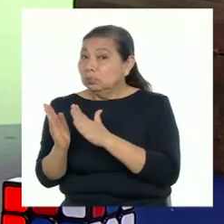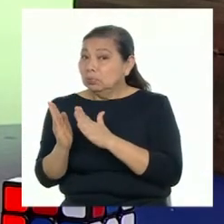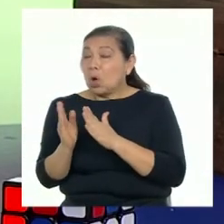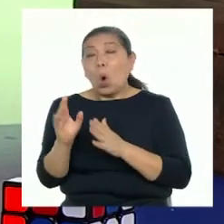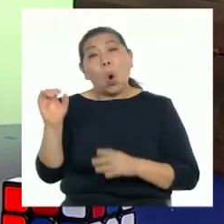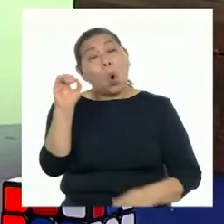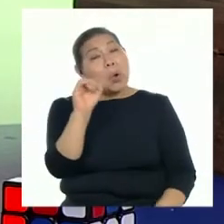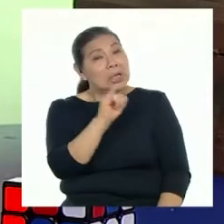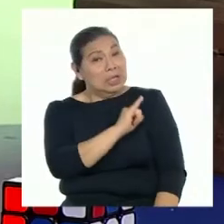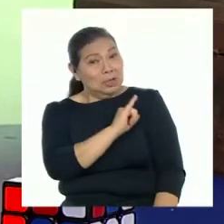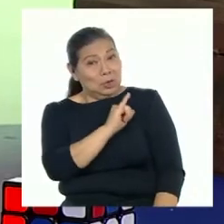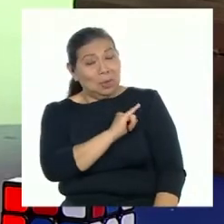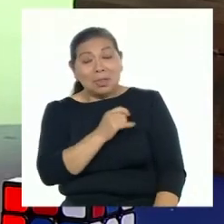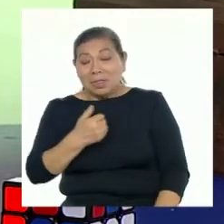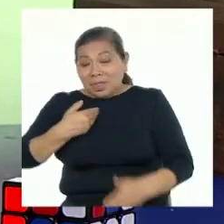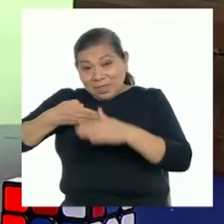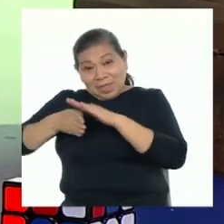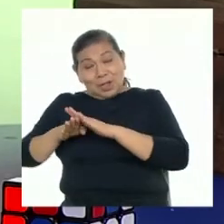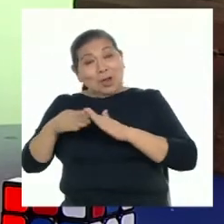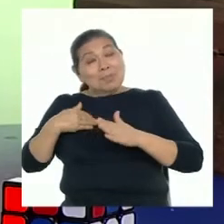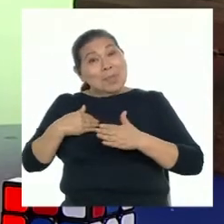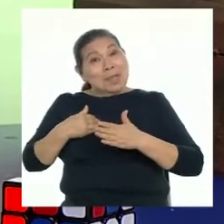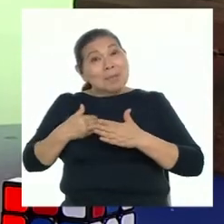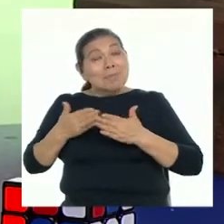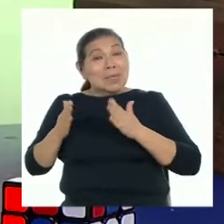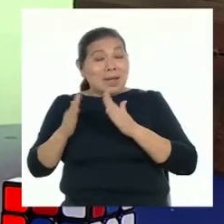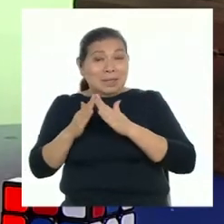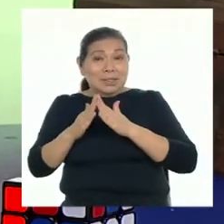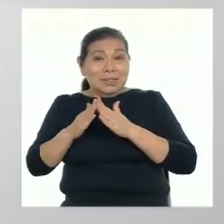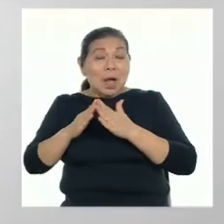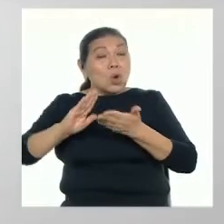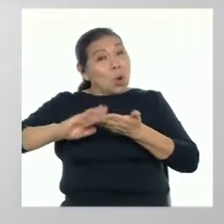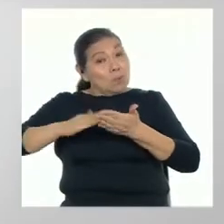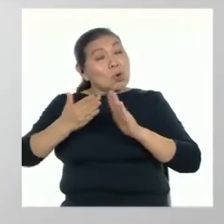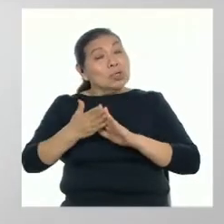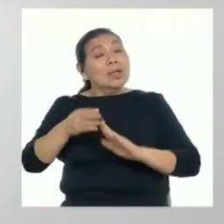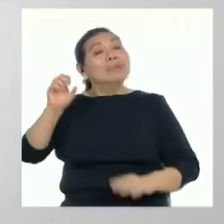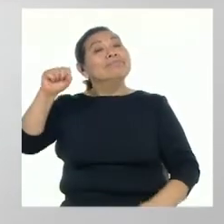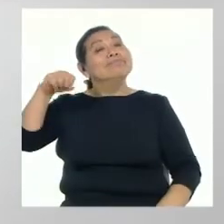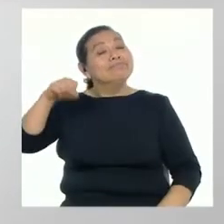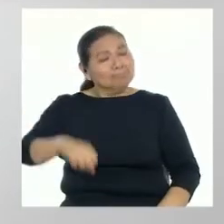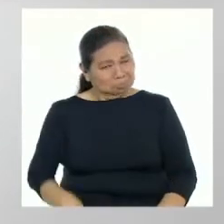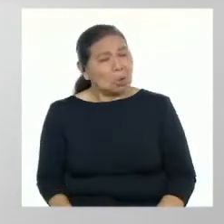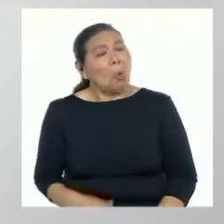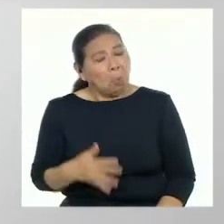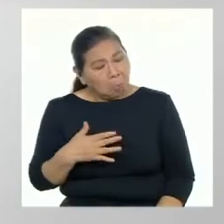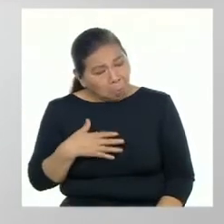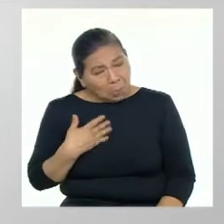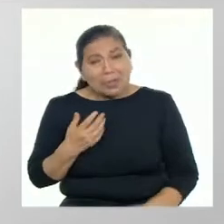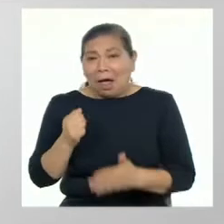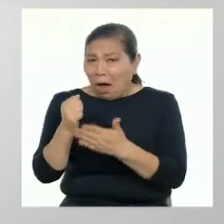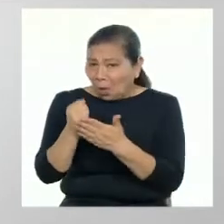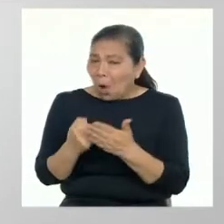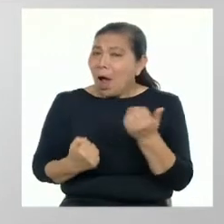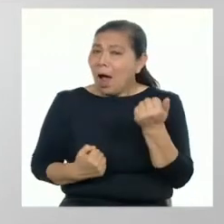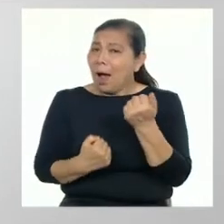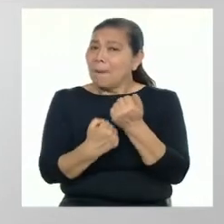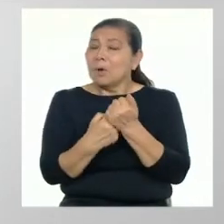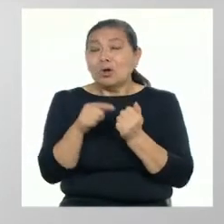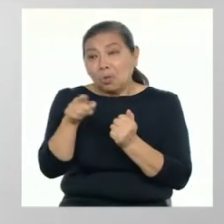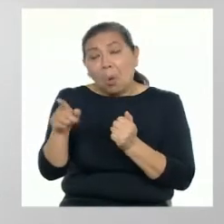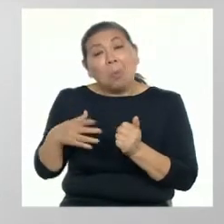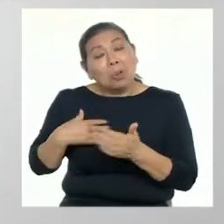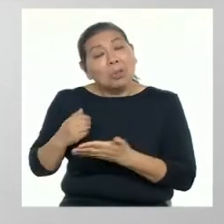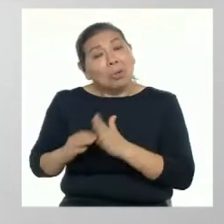o instituciones de nuestra comunidad que pueden brindarnos apoyo? Sí, Rebot. También podemos apoyarnos en